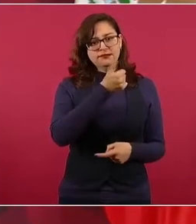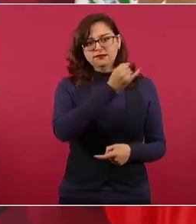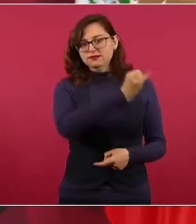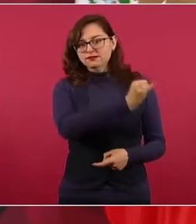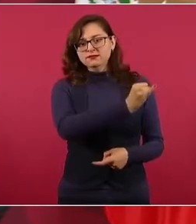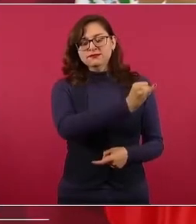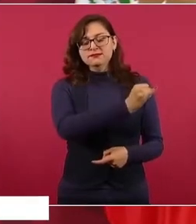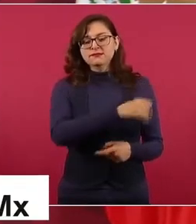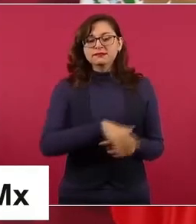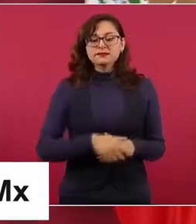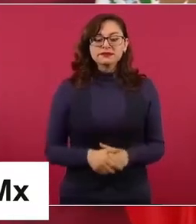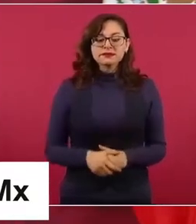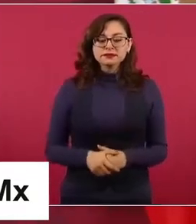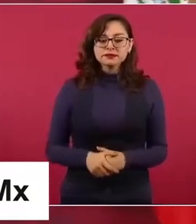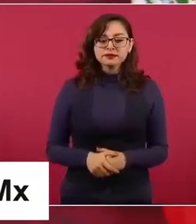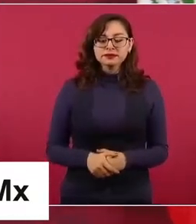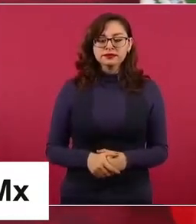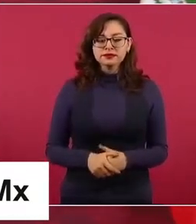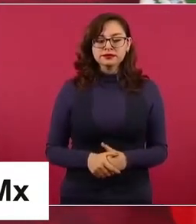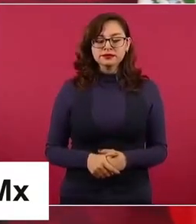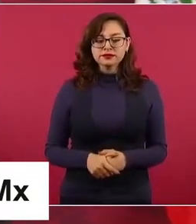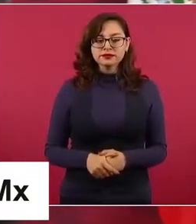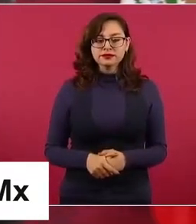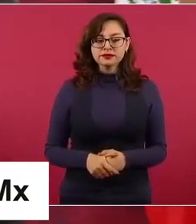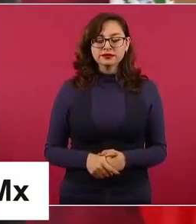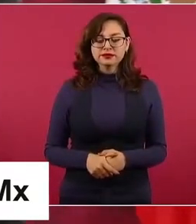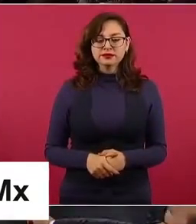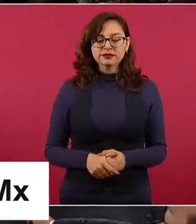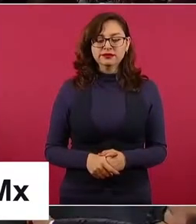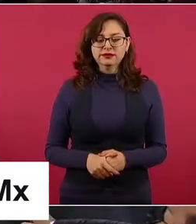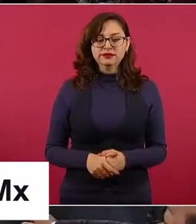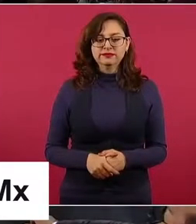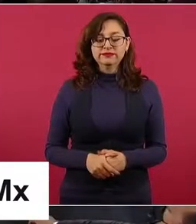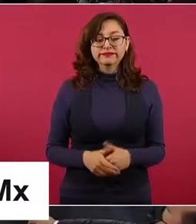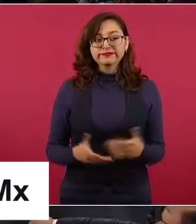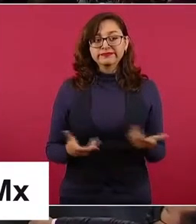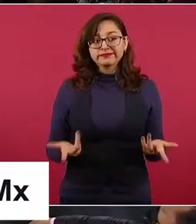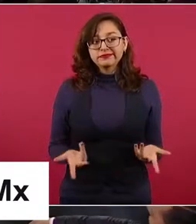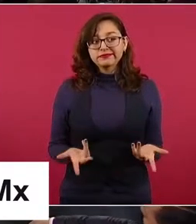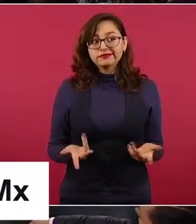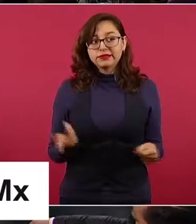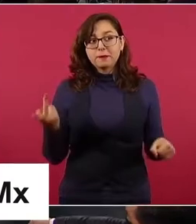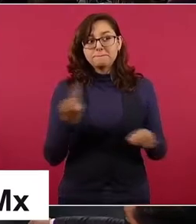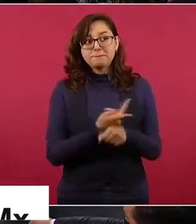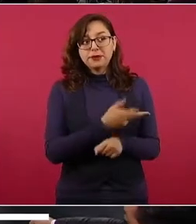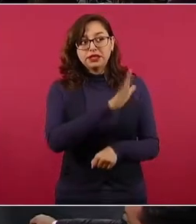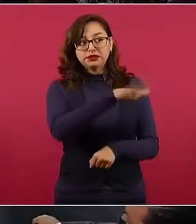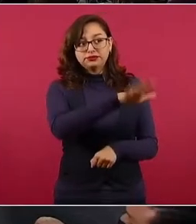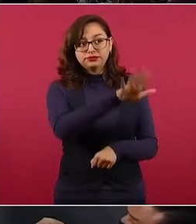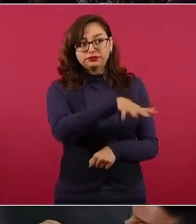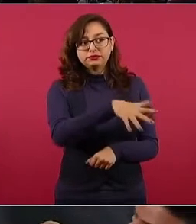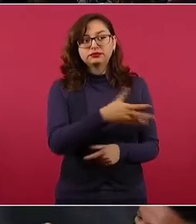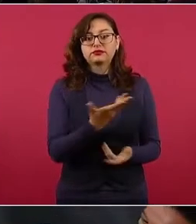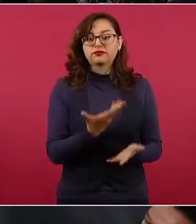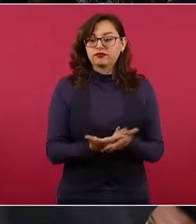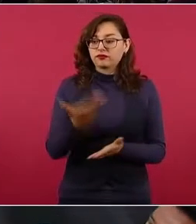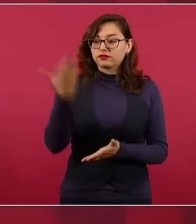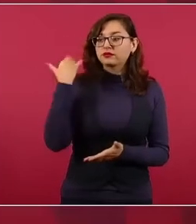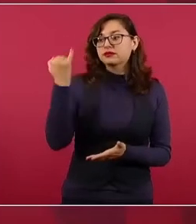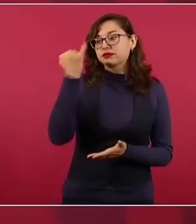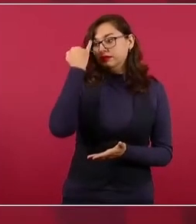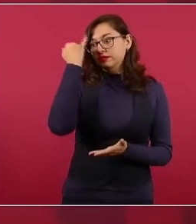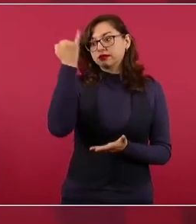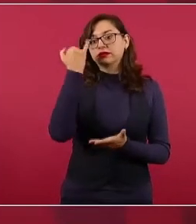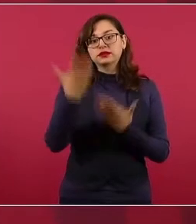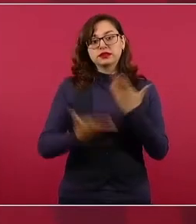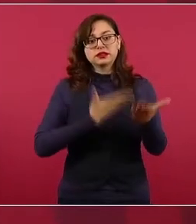no se ha aprobado la iniciativa de regularizar a los